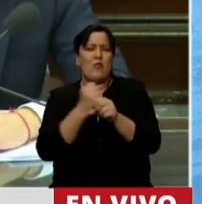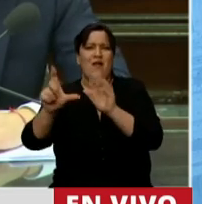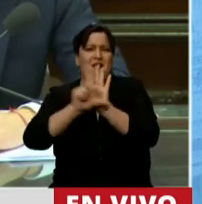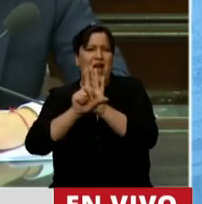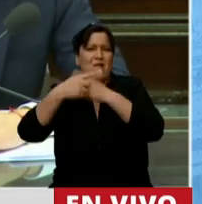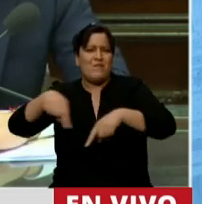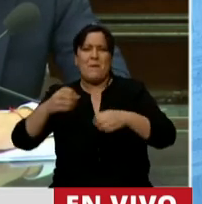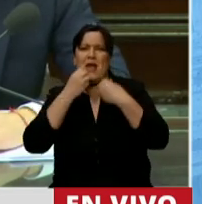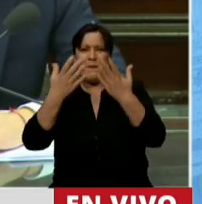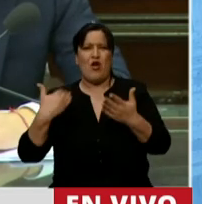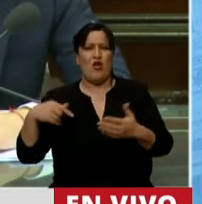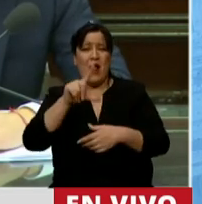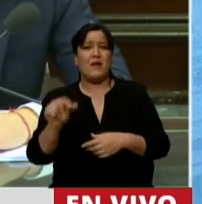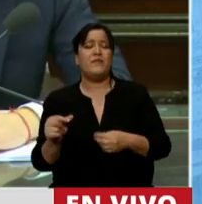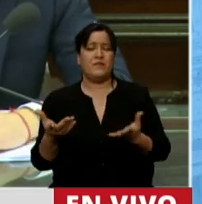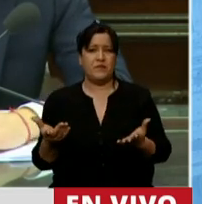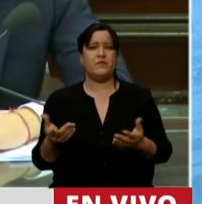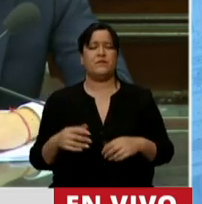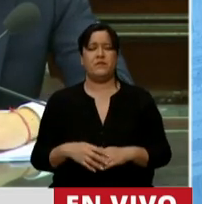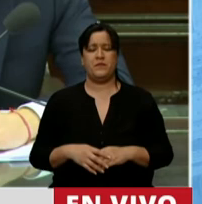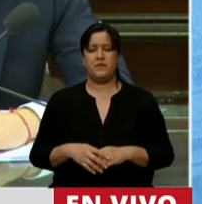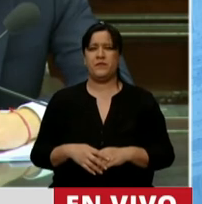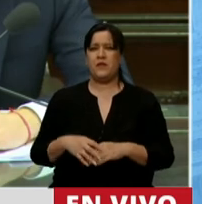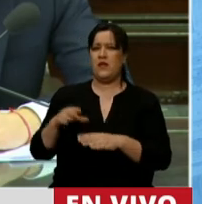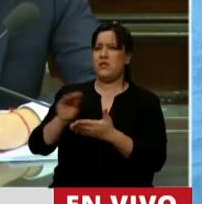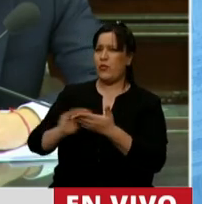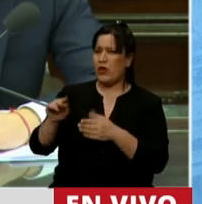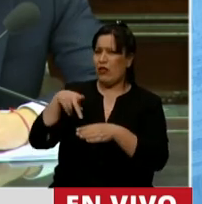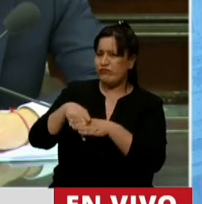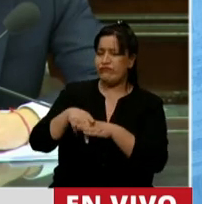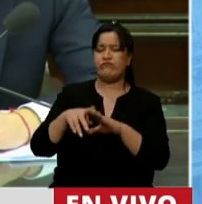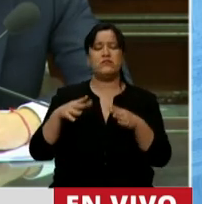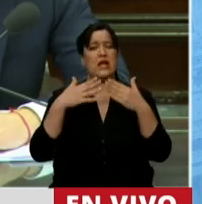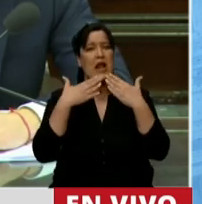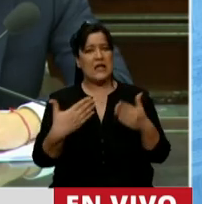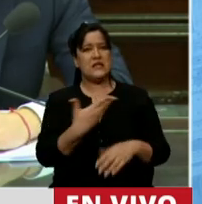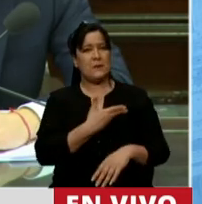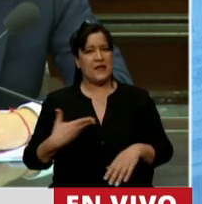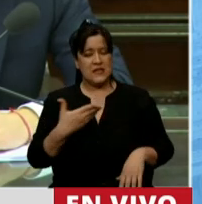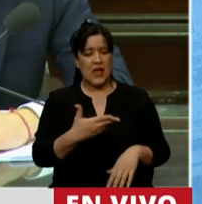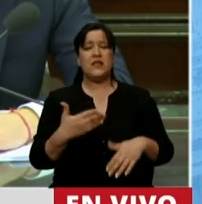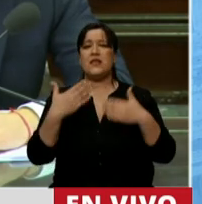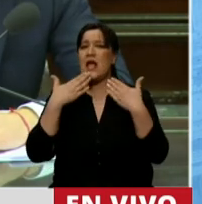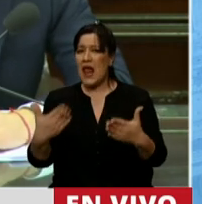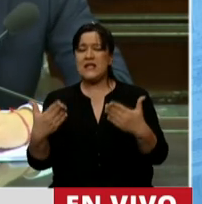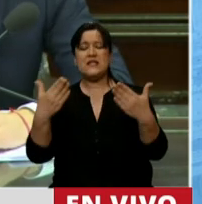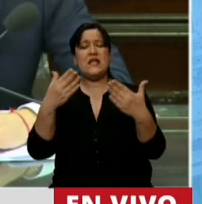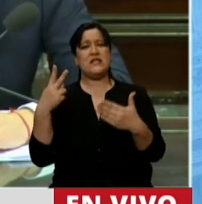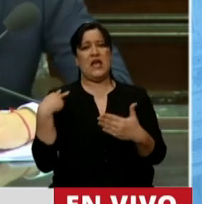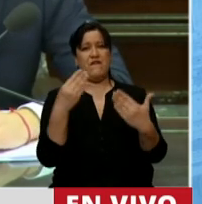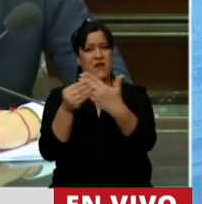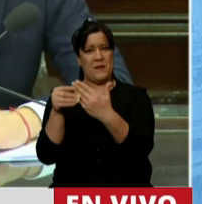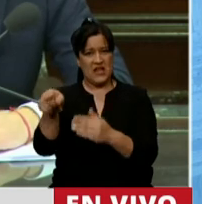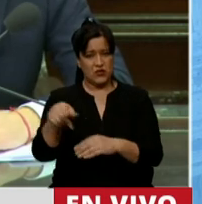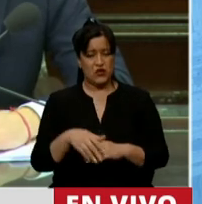extremos agolpados de esta crisis como la moratoria. Así que gracias señor presidente, gracias señor jefe de gabinete,